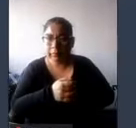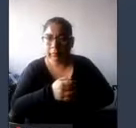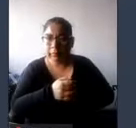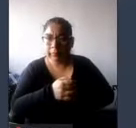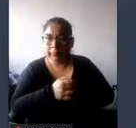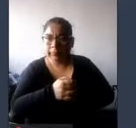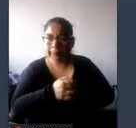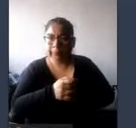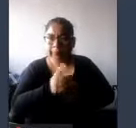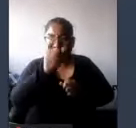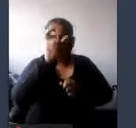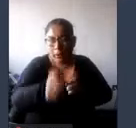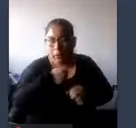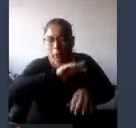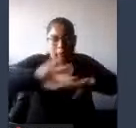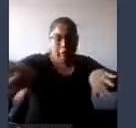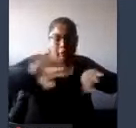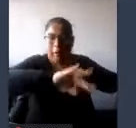bloqueándome el camino